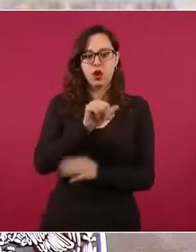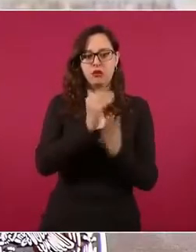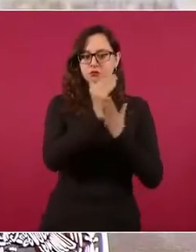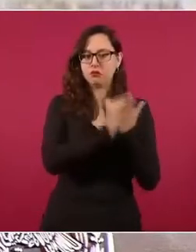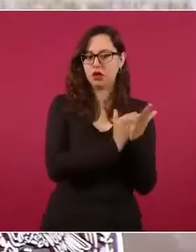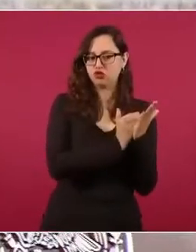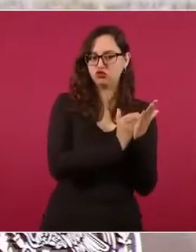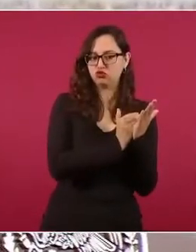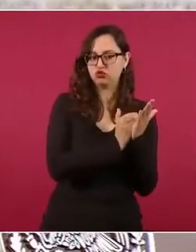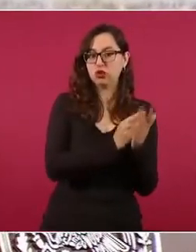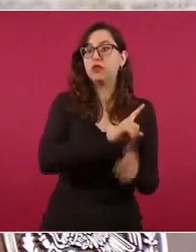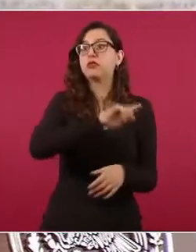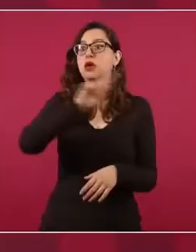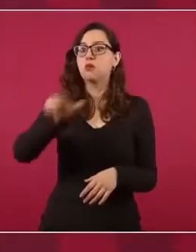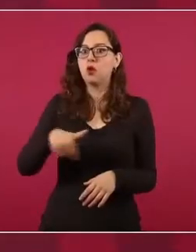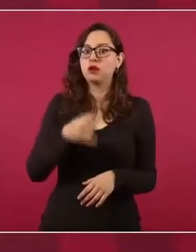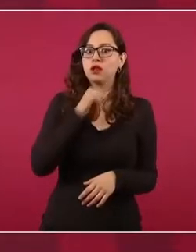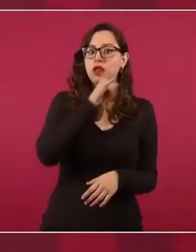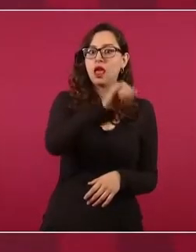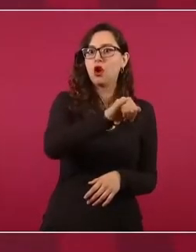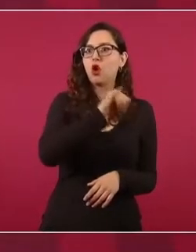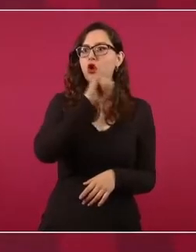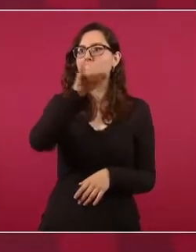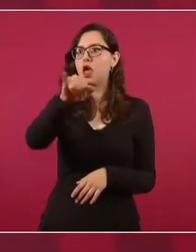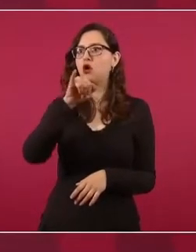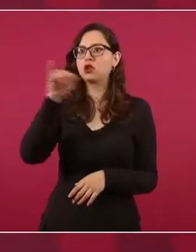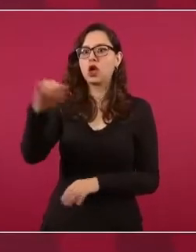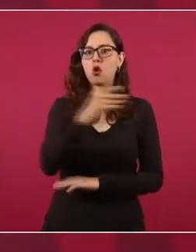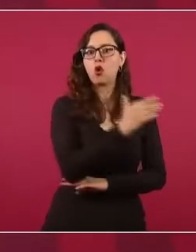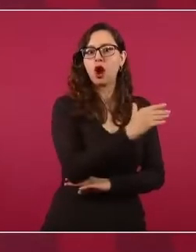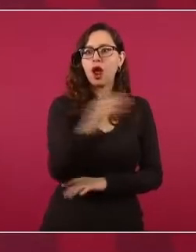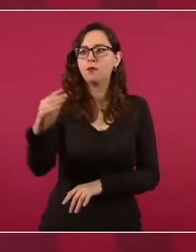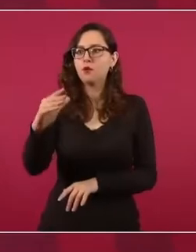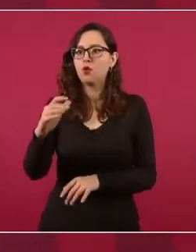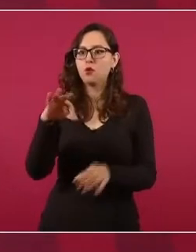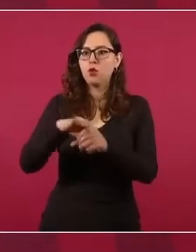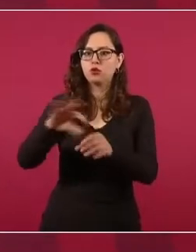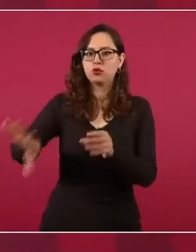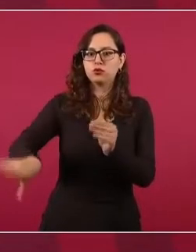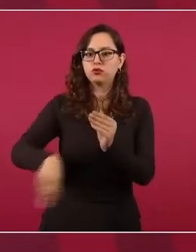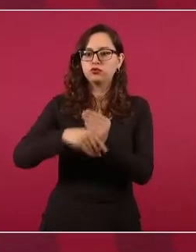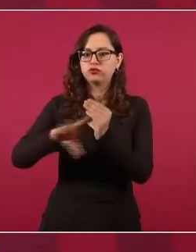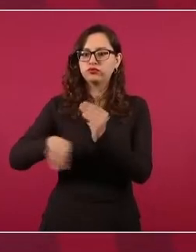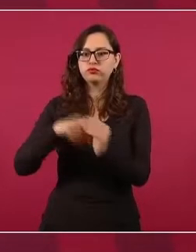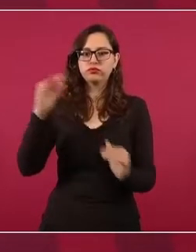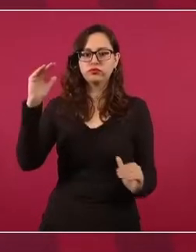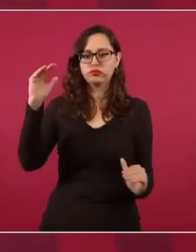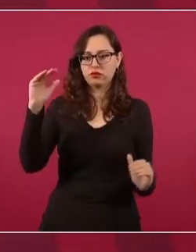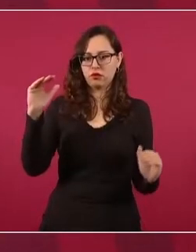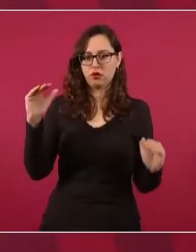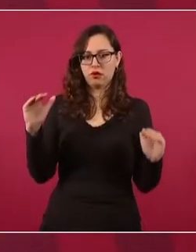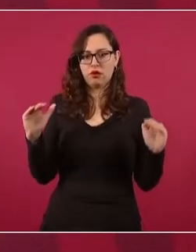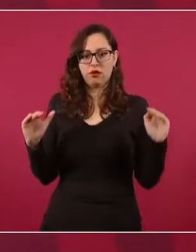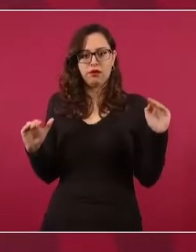una lección, la gente más pobre, más necesitada,